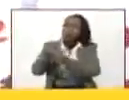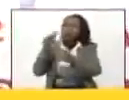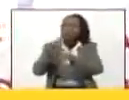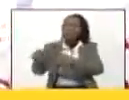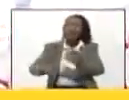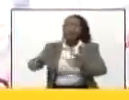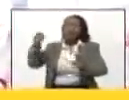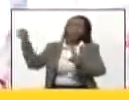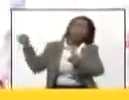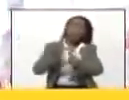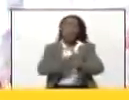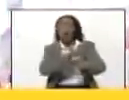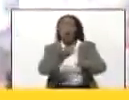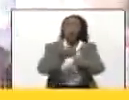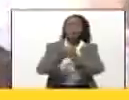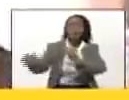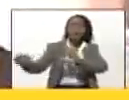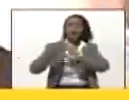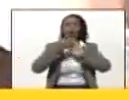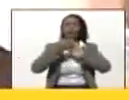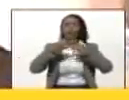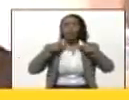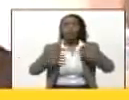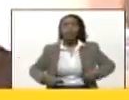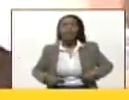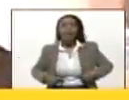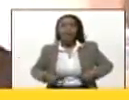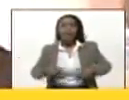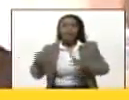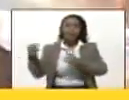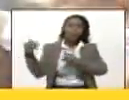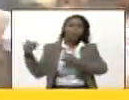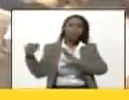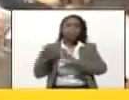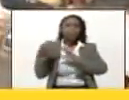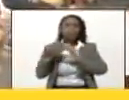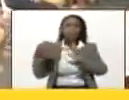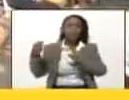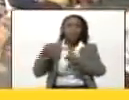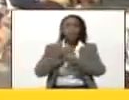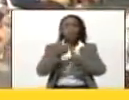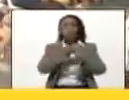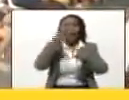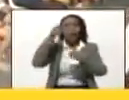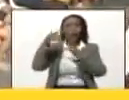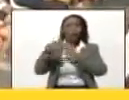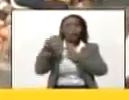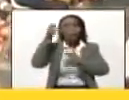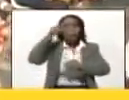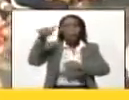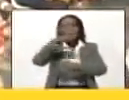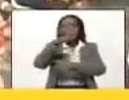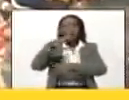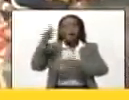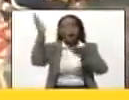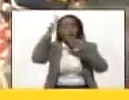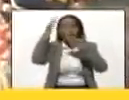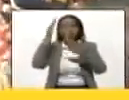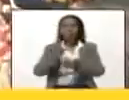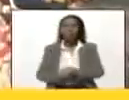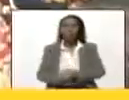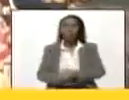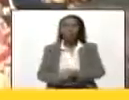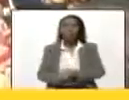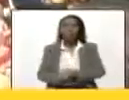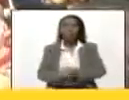de crímenes contra la humanidad, de crímenes contra los pueblos indígenas, se cuenta